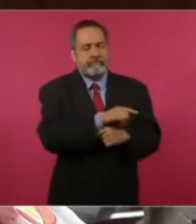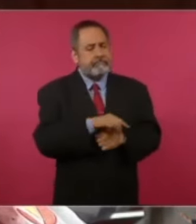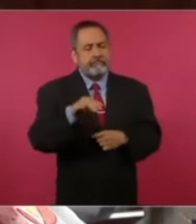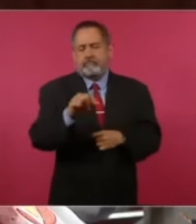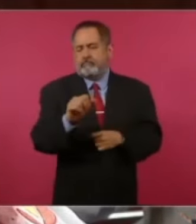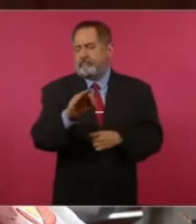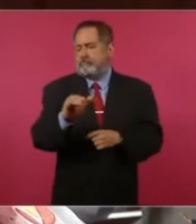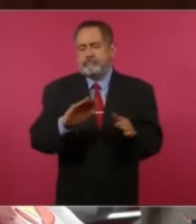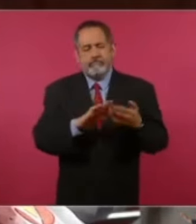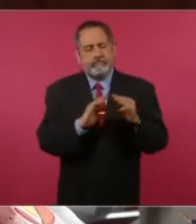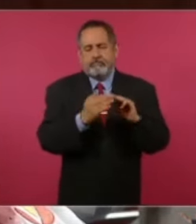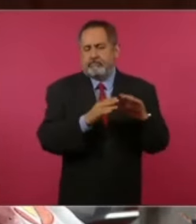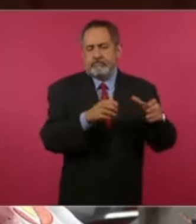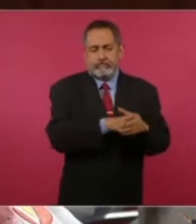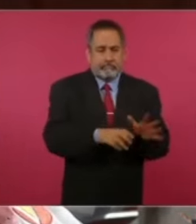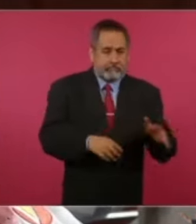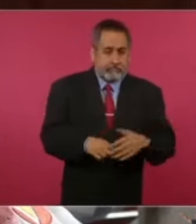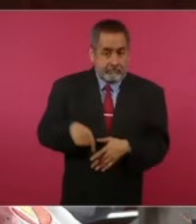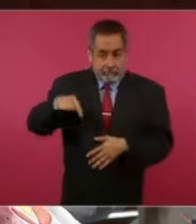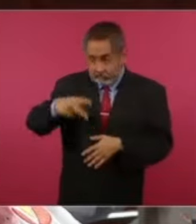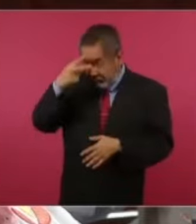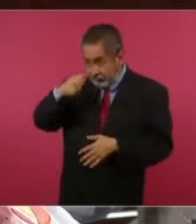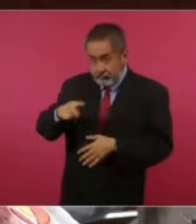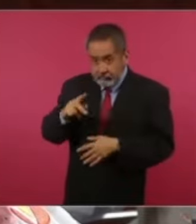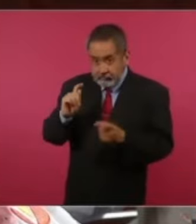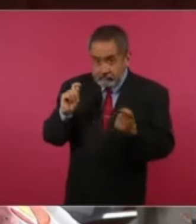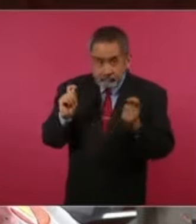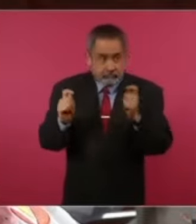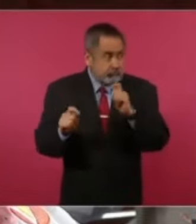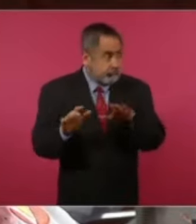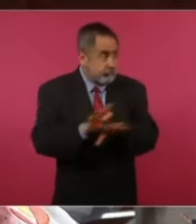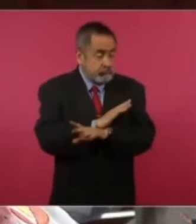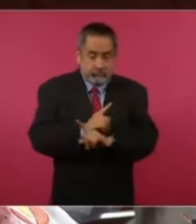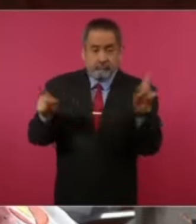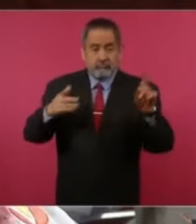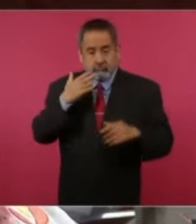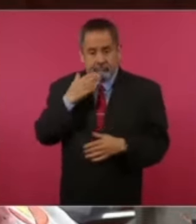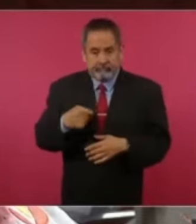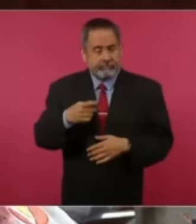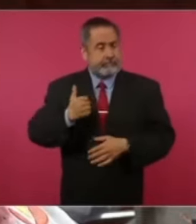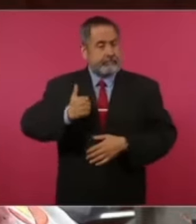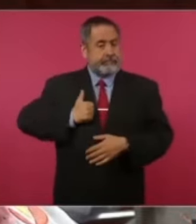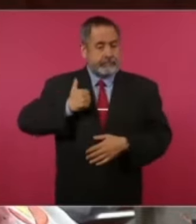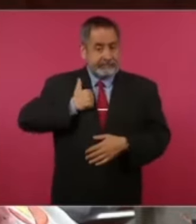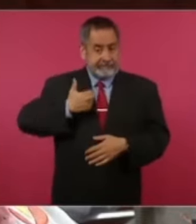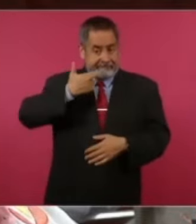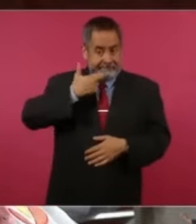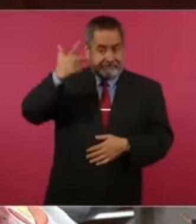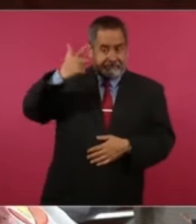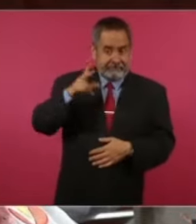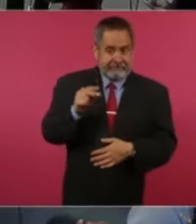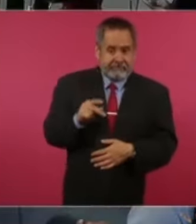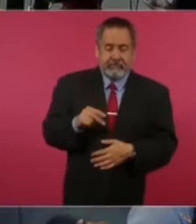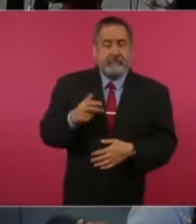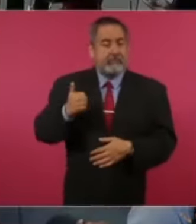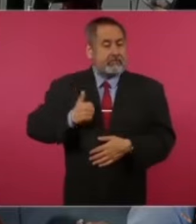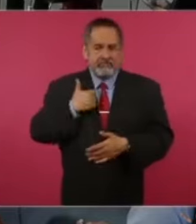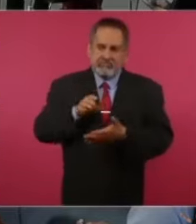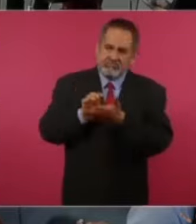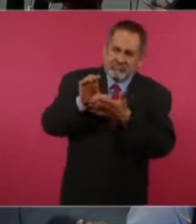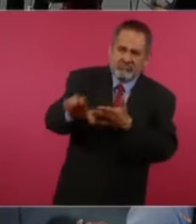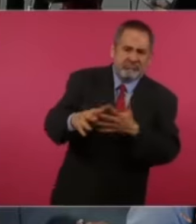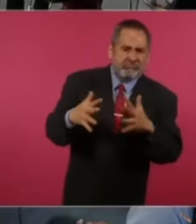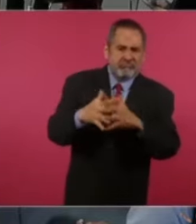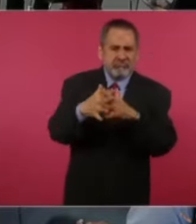ella desde allá, ya que se supone que según muchas personas, pues obviamente todo está mucho mejor en Estados Unidos y en Canadá que en México. Eso es lo que